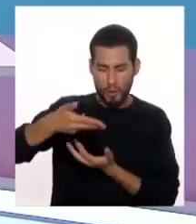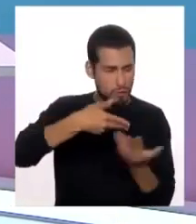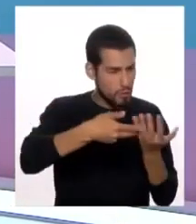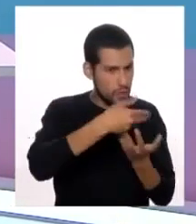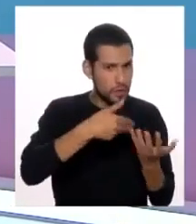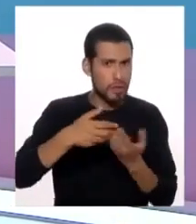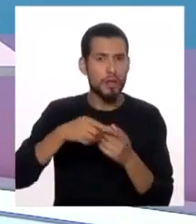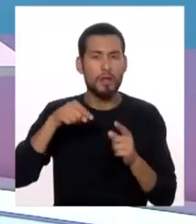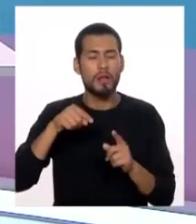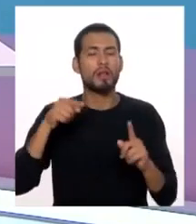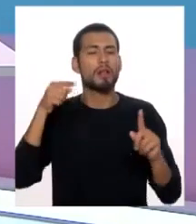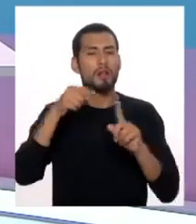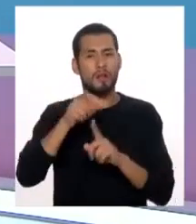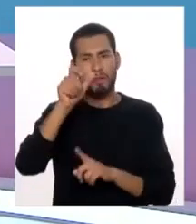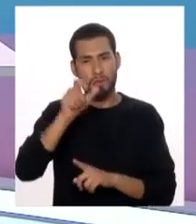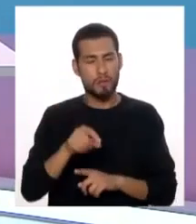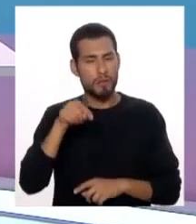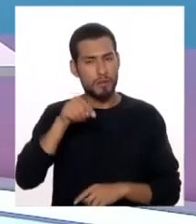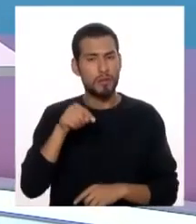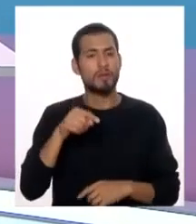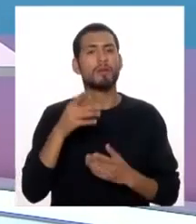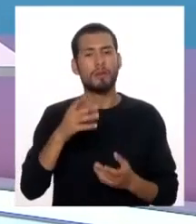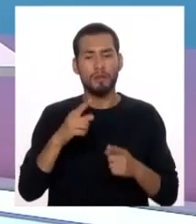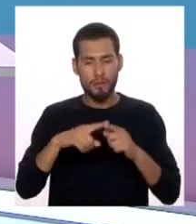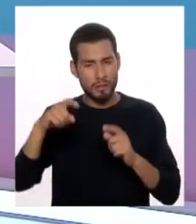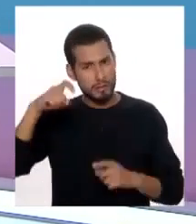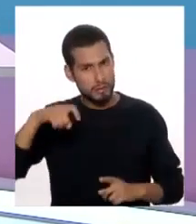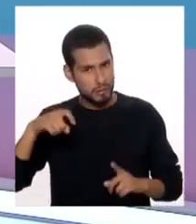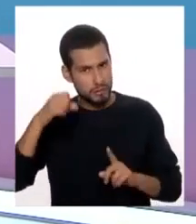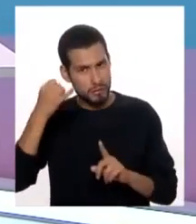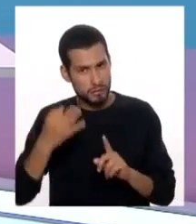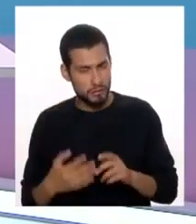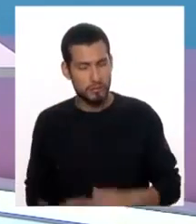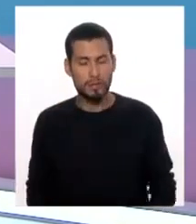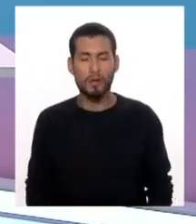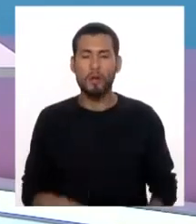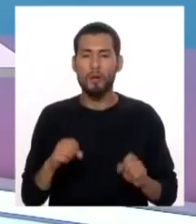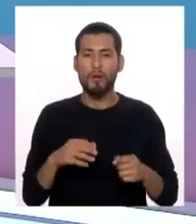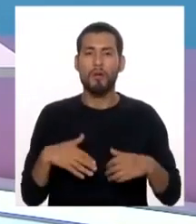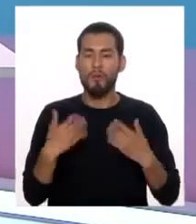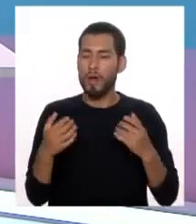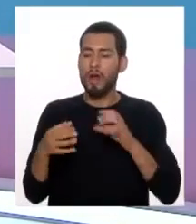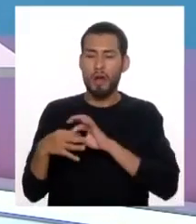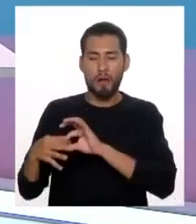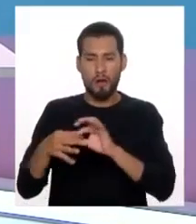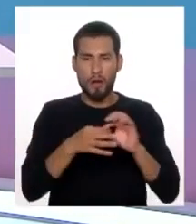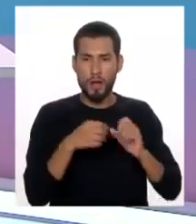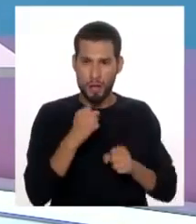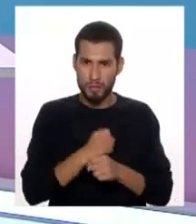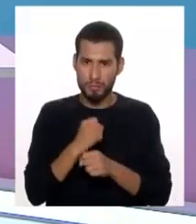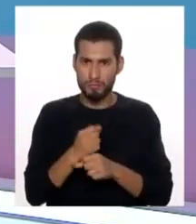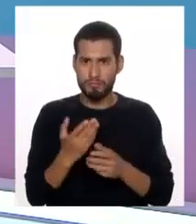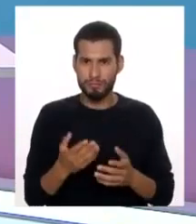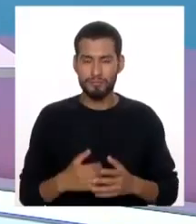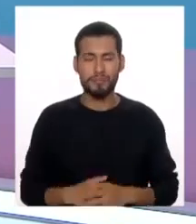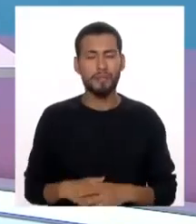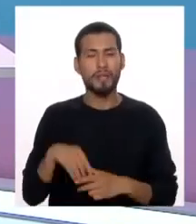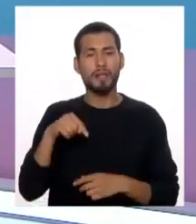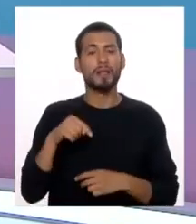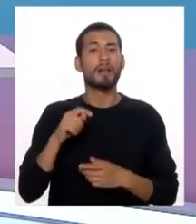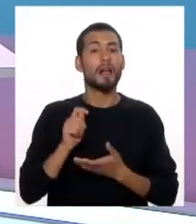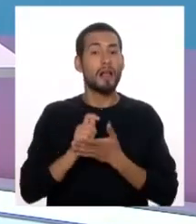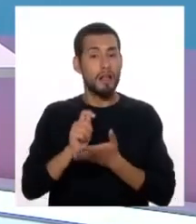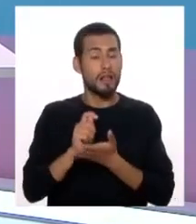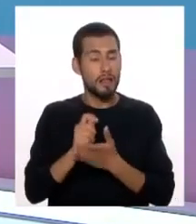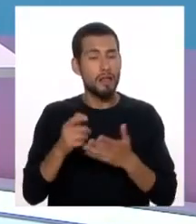sobre la persona en cuestión y sus requerimientos para estar en trabajo coordinado. Entonces la terapia va